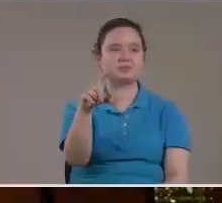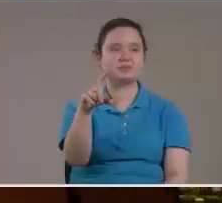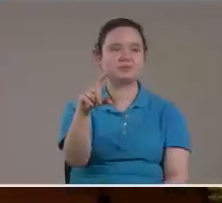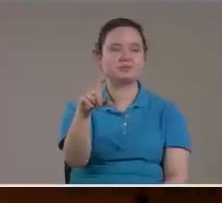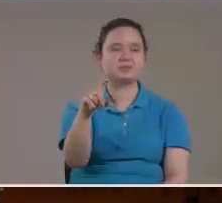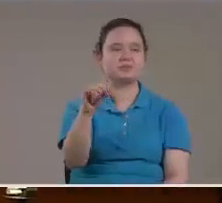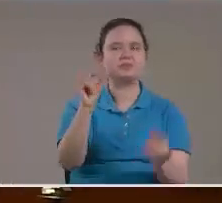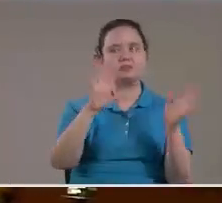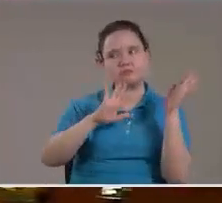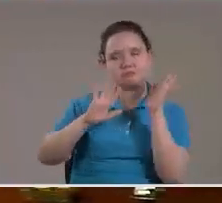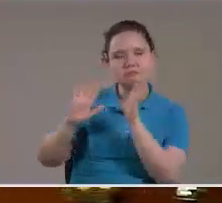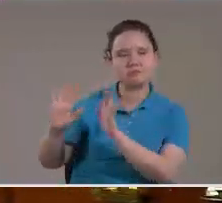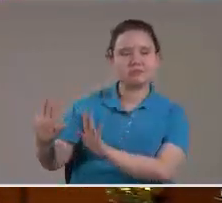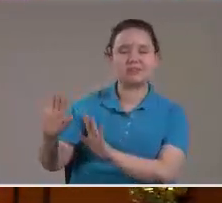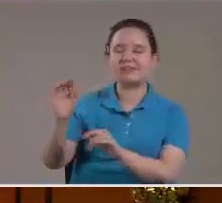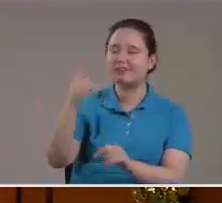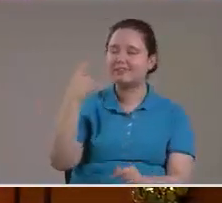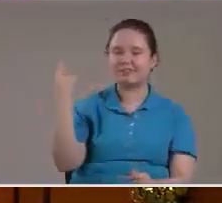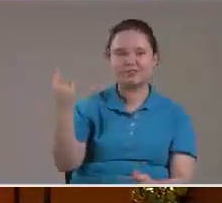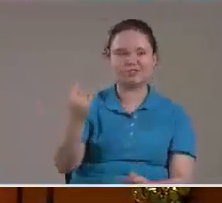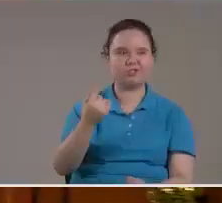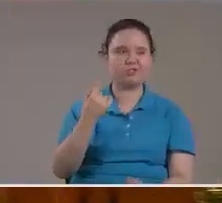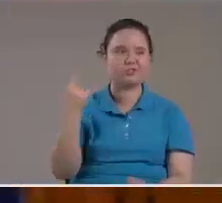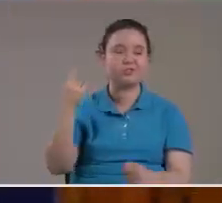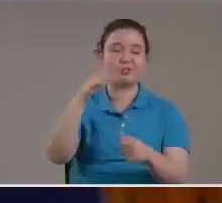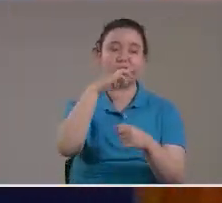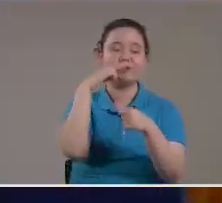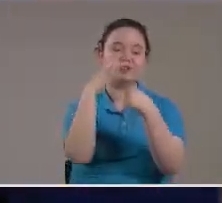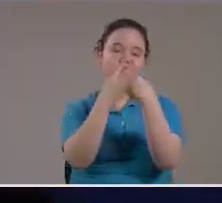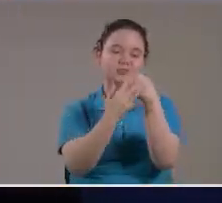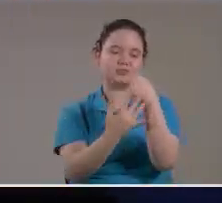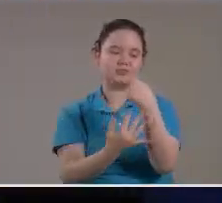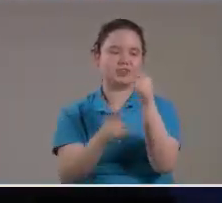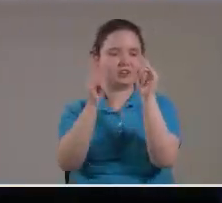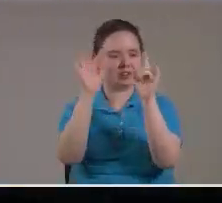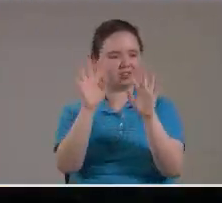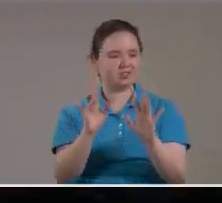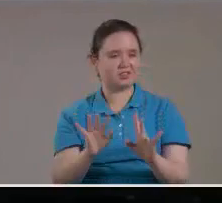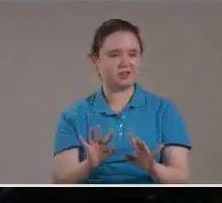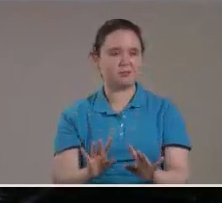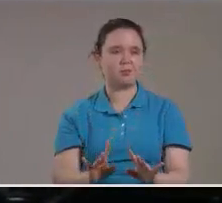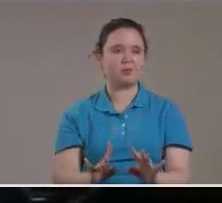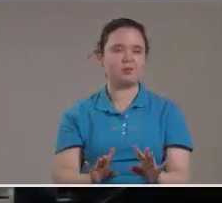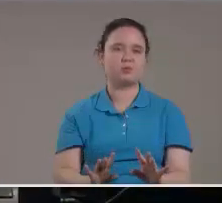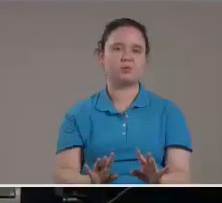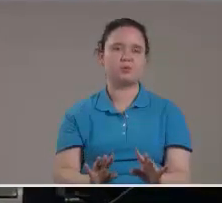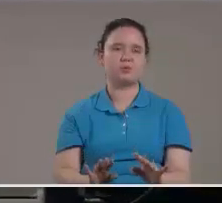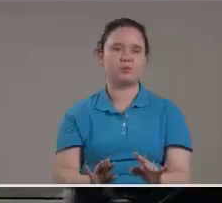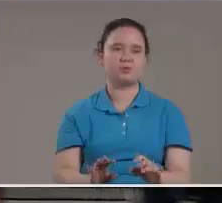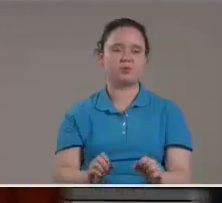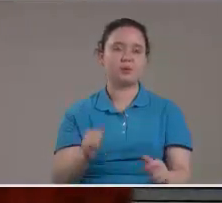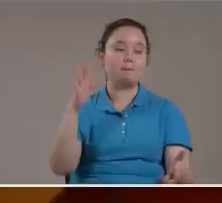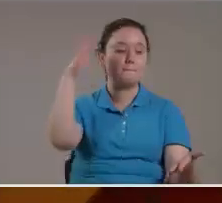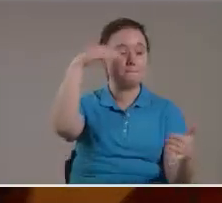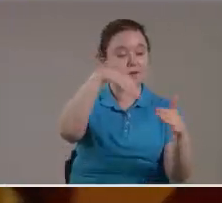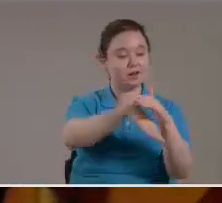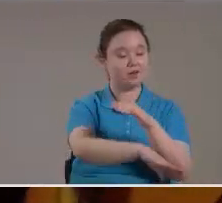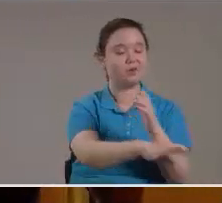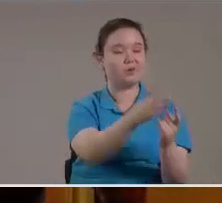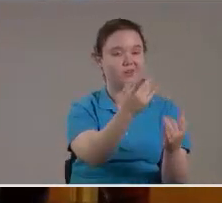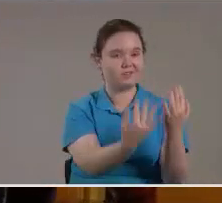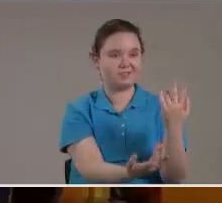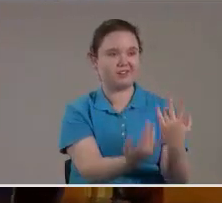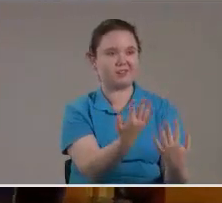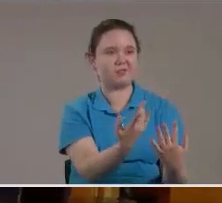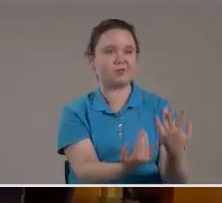Se despojó De todo Derramó Hasta la última gota De sangre Y agua Bajó al infierno